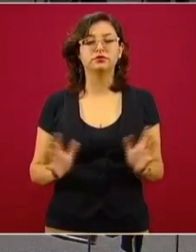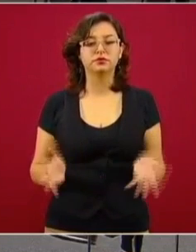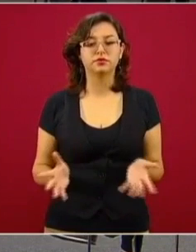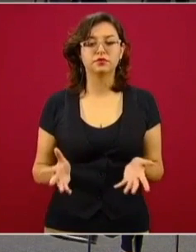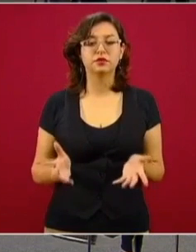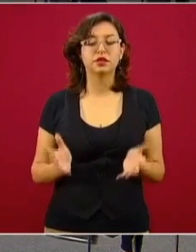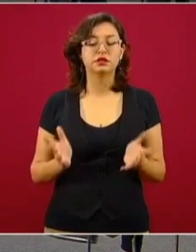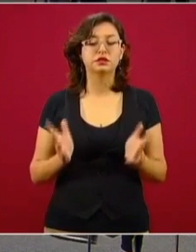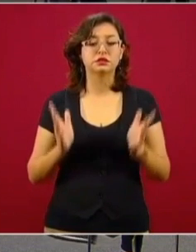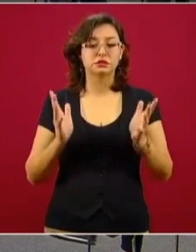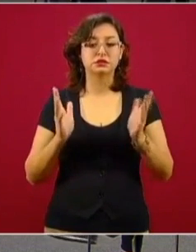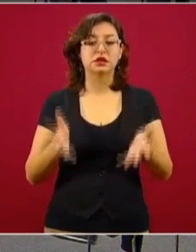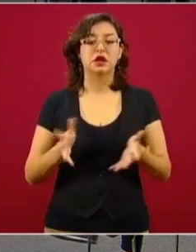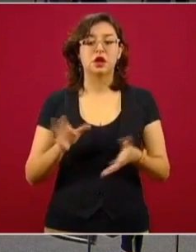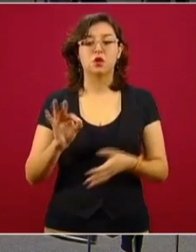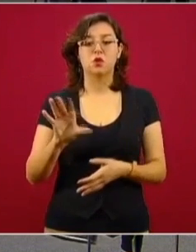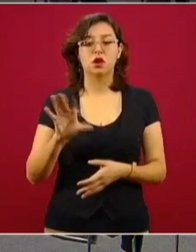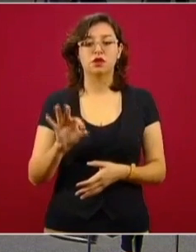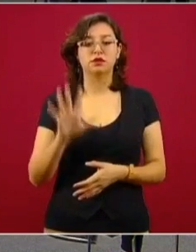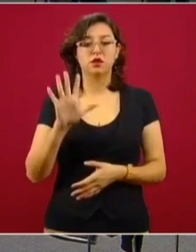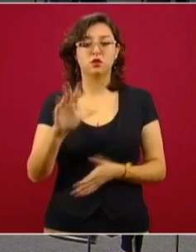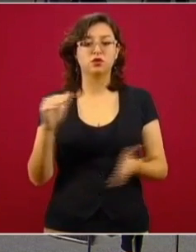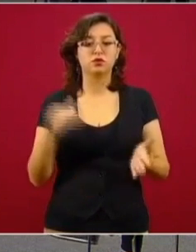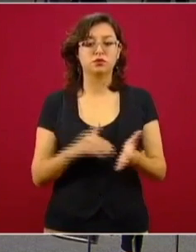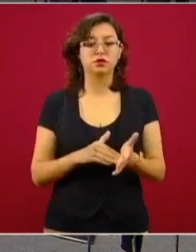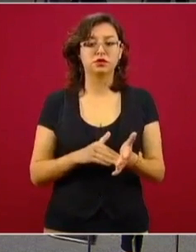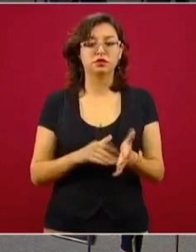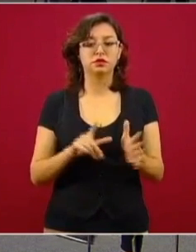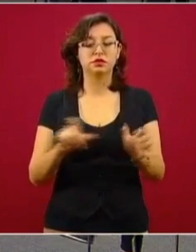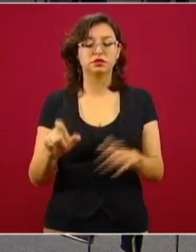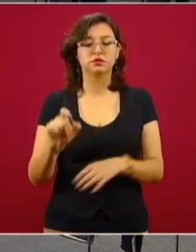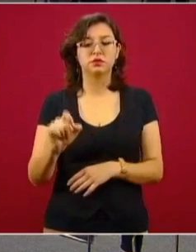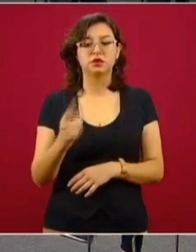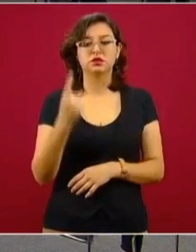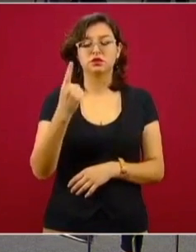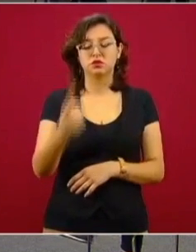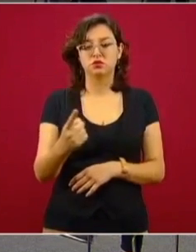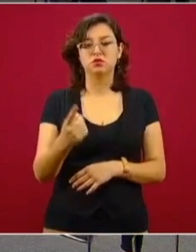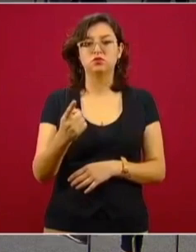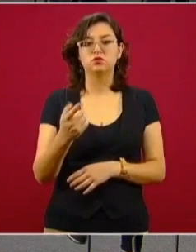mil 721 millones de pesos.